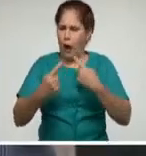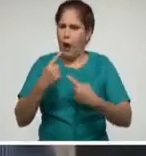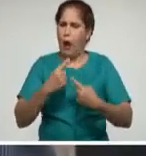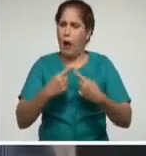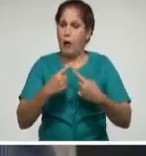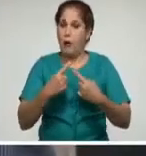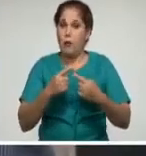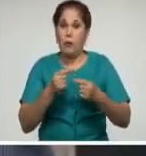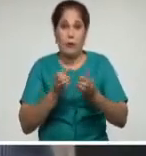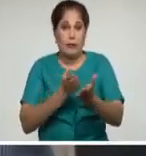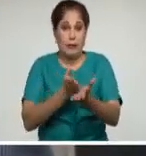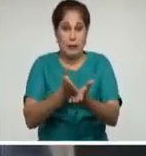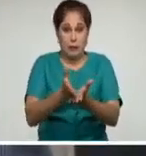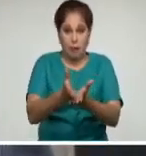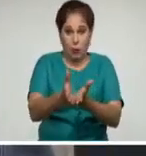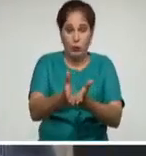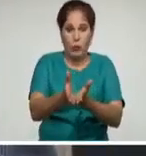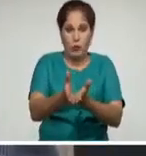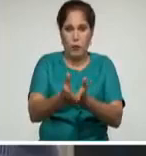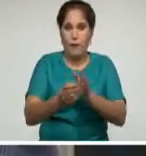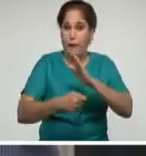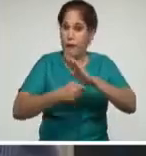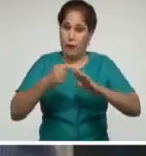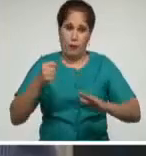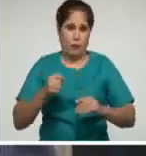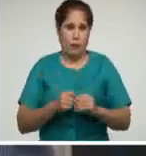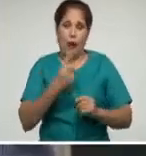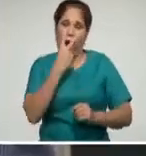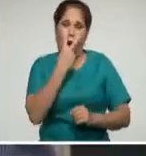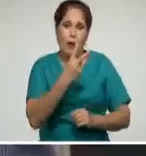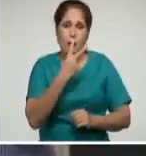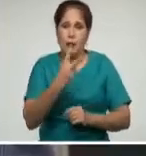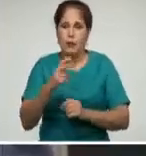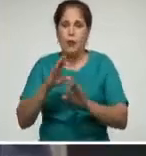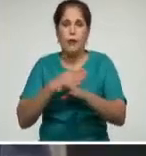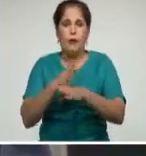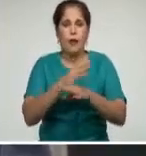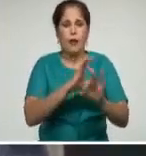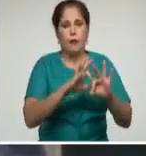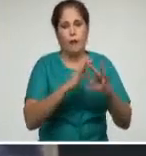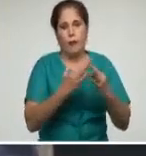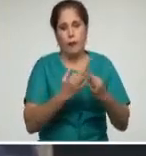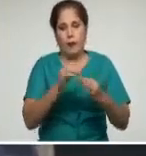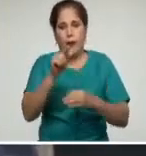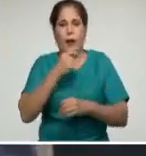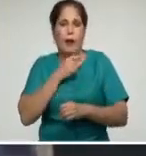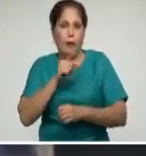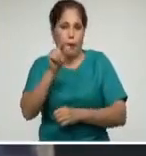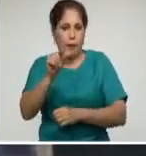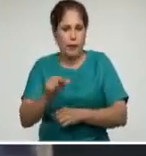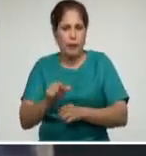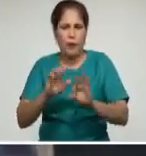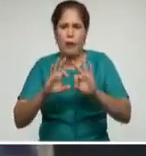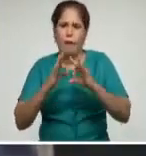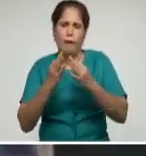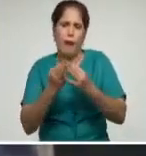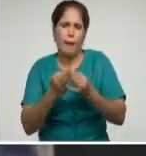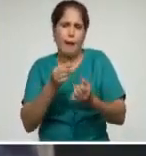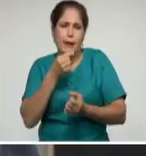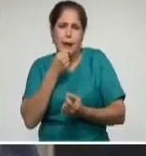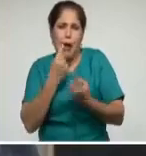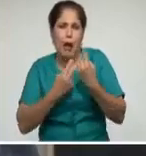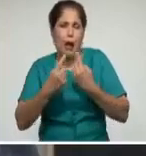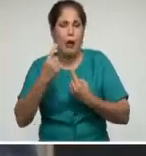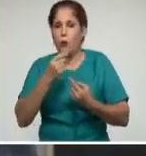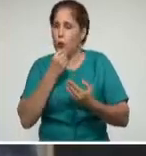para quedarse. Entonces el sistema de atención diferenciada a las familias, a los más vulnerables, no son sólo para las situaciones de